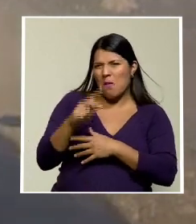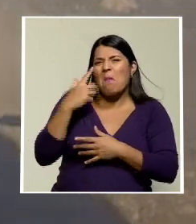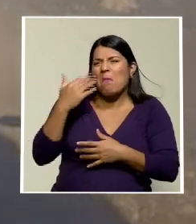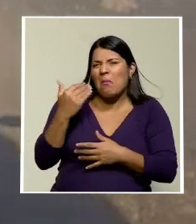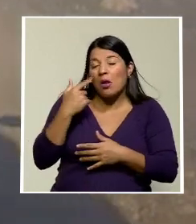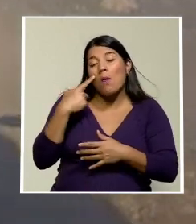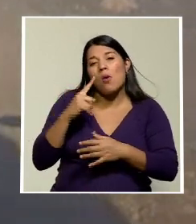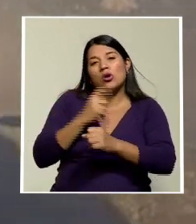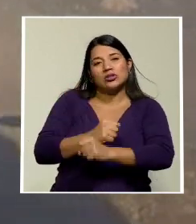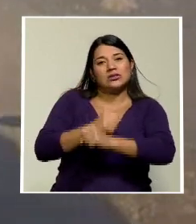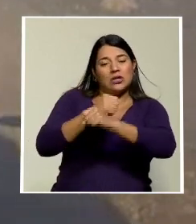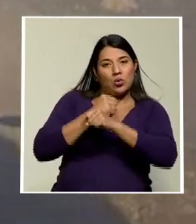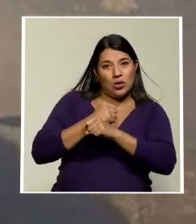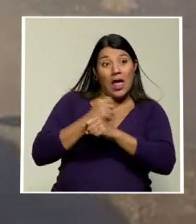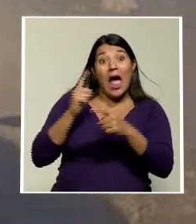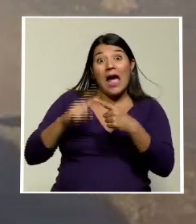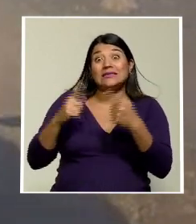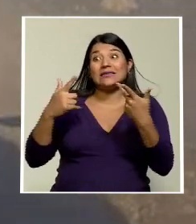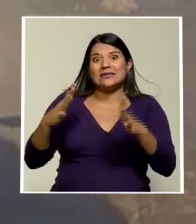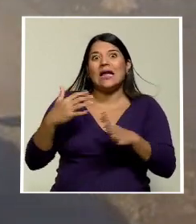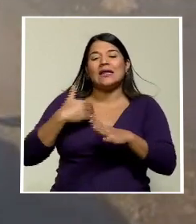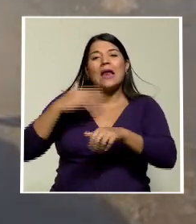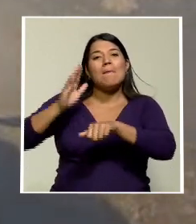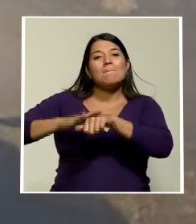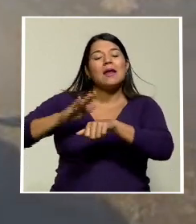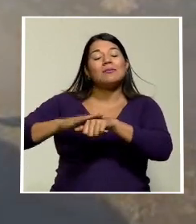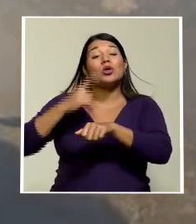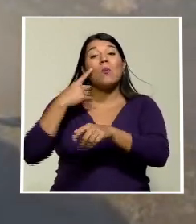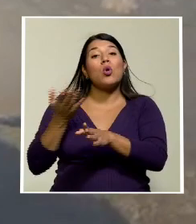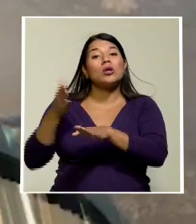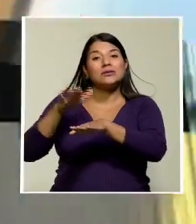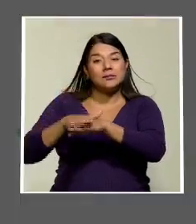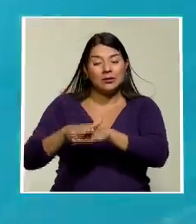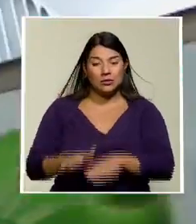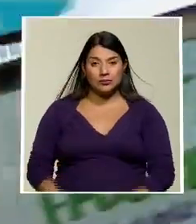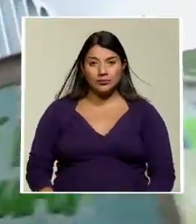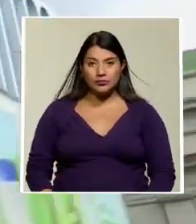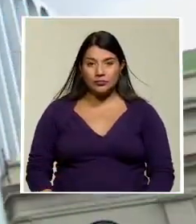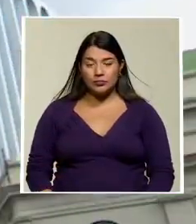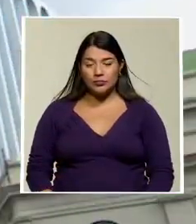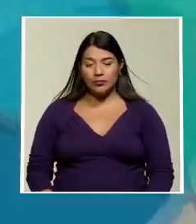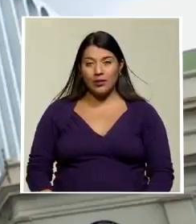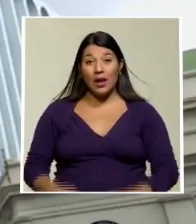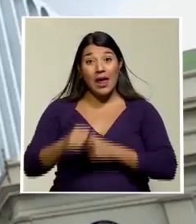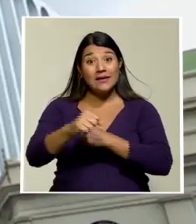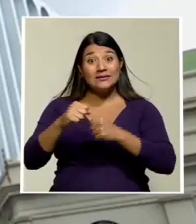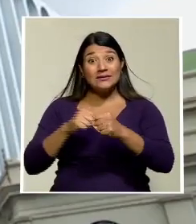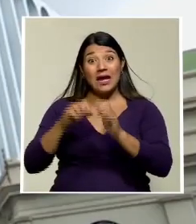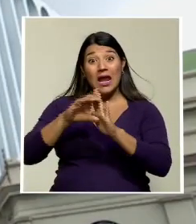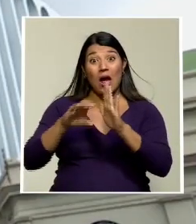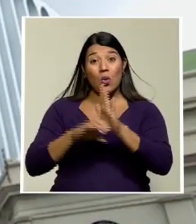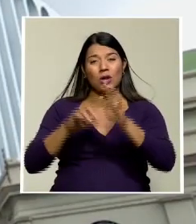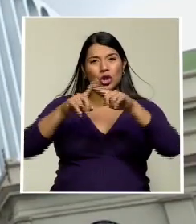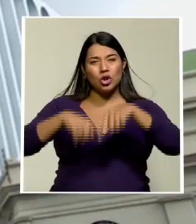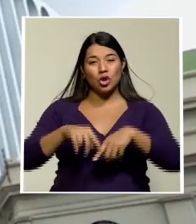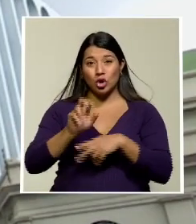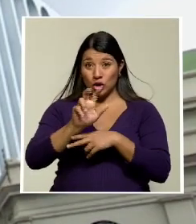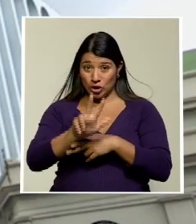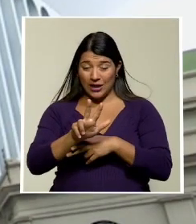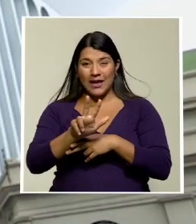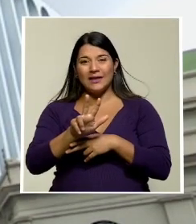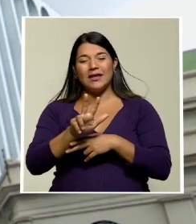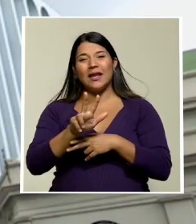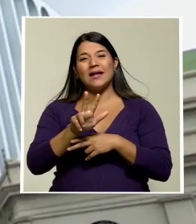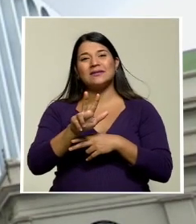seguridad y hasta contar con el criterio de los entes técnicos en vulcanología. La Sala Constitucional anuló tres cláusulas de